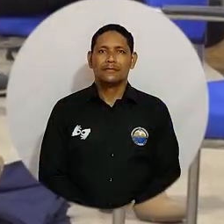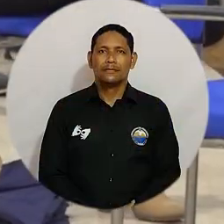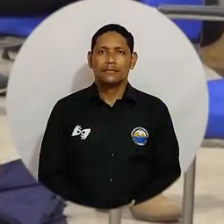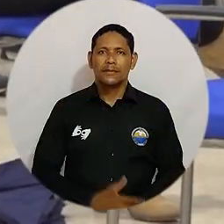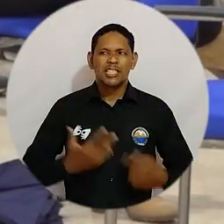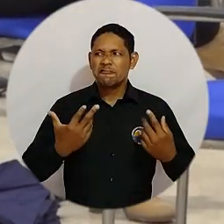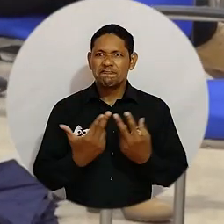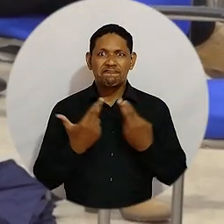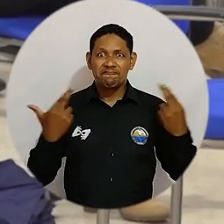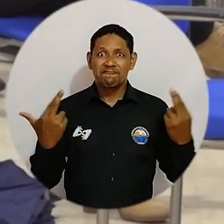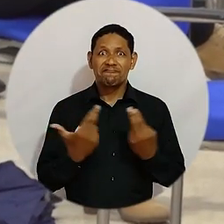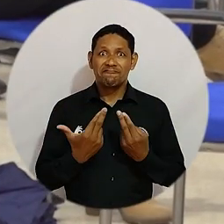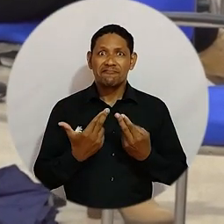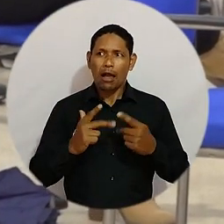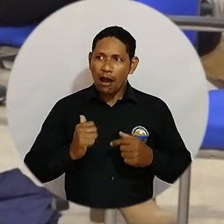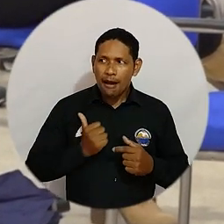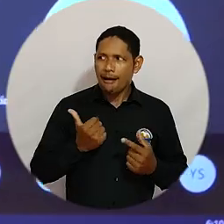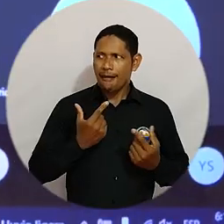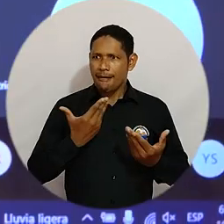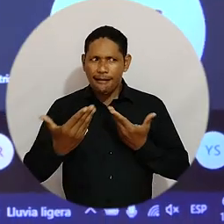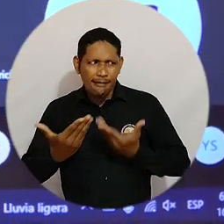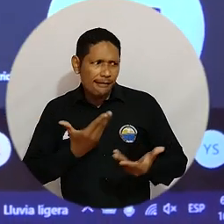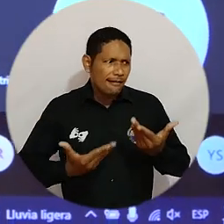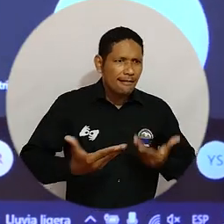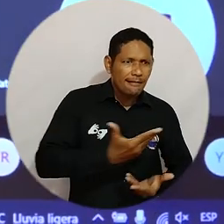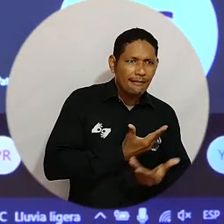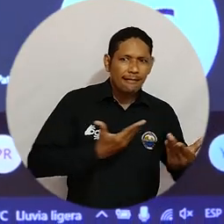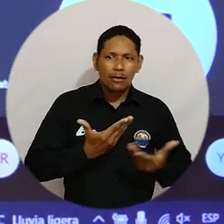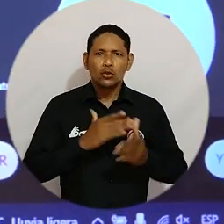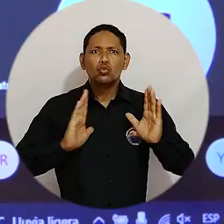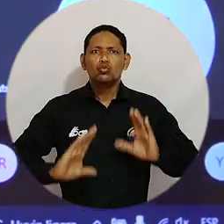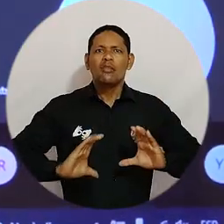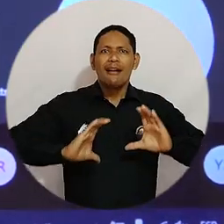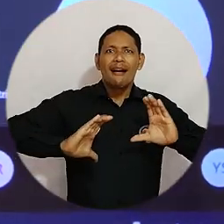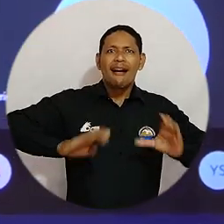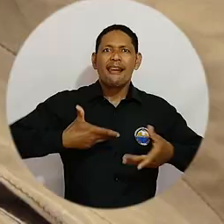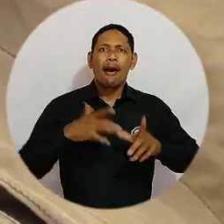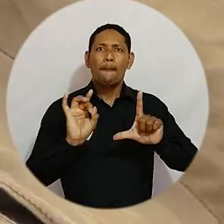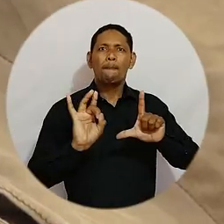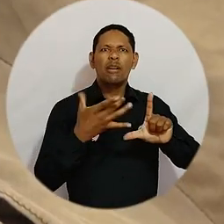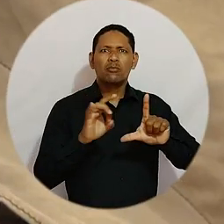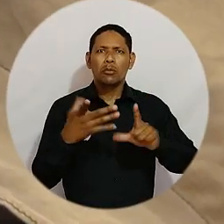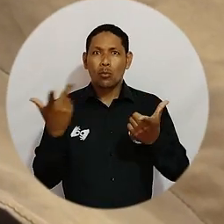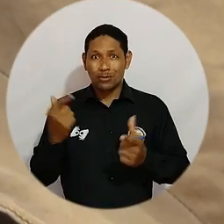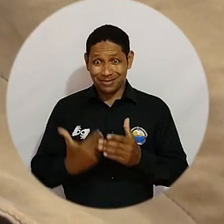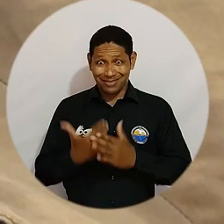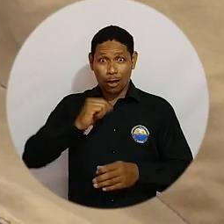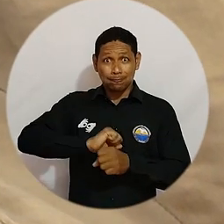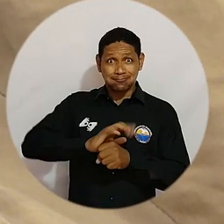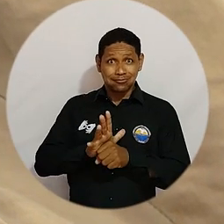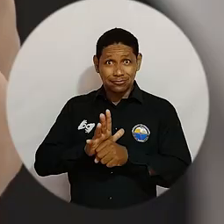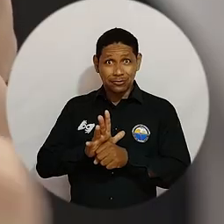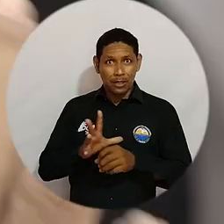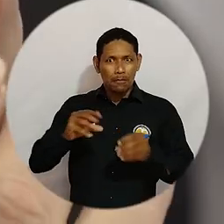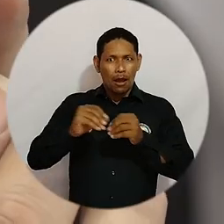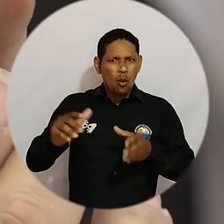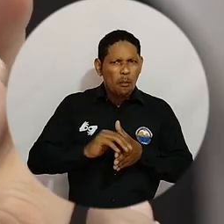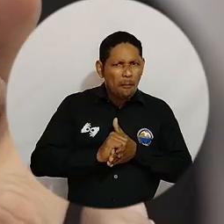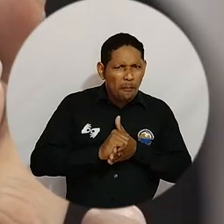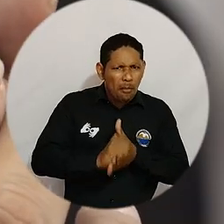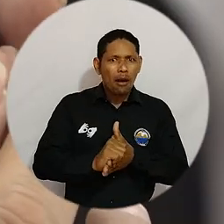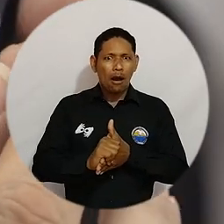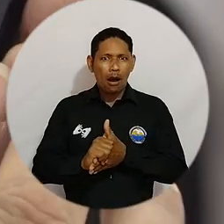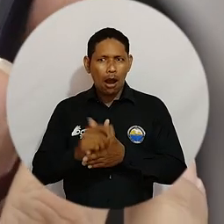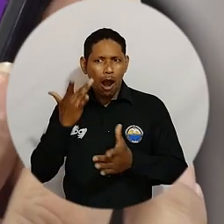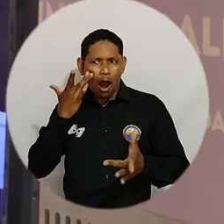La reunión fue propicia para compartir las experiencias de las clases remotas desde que inició la pandemia y proponer y consensuar metodologías